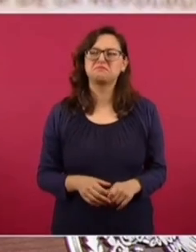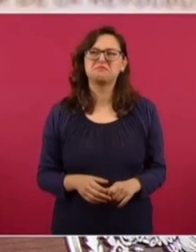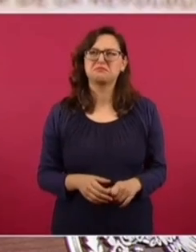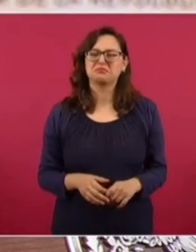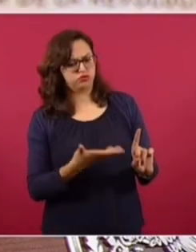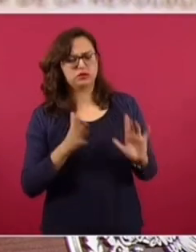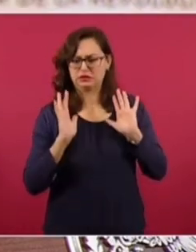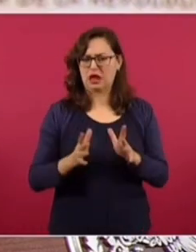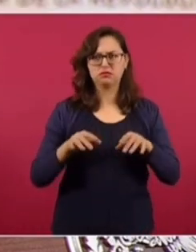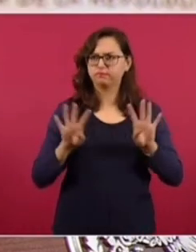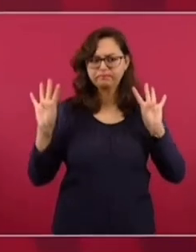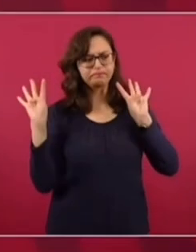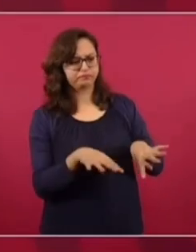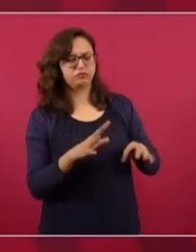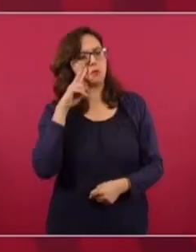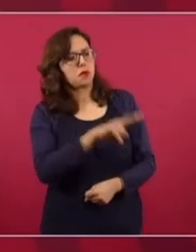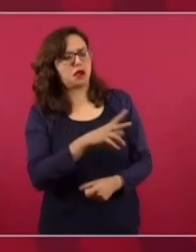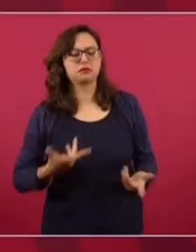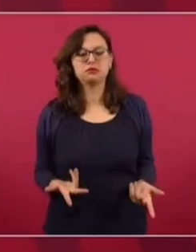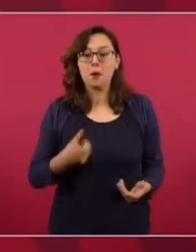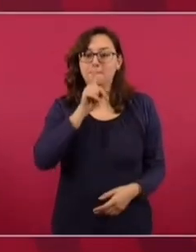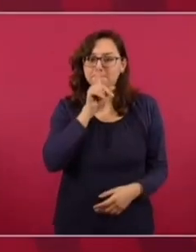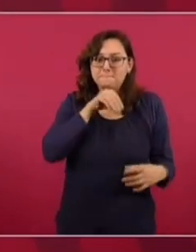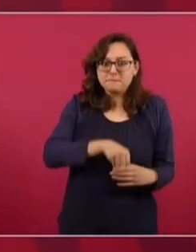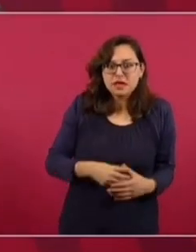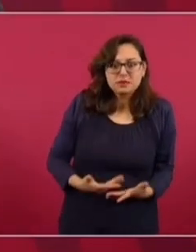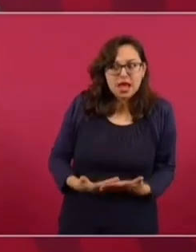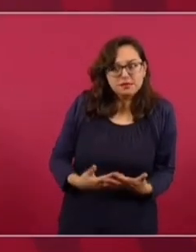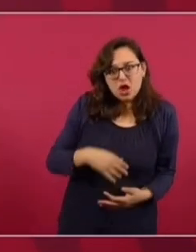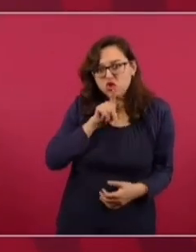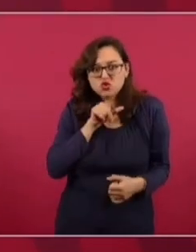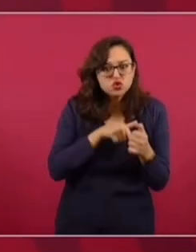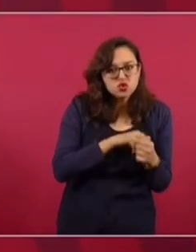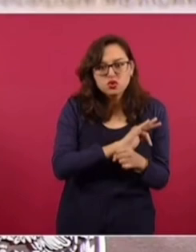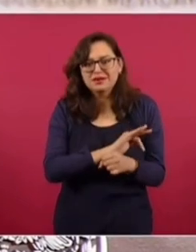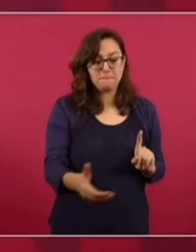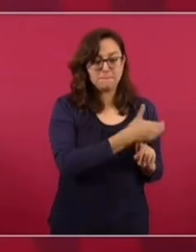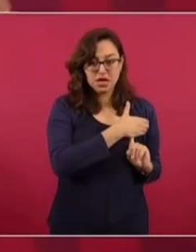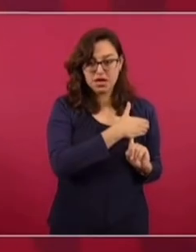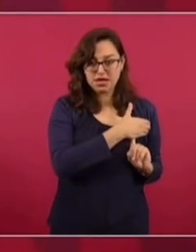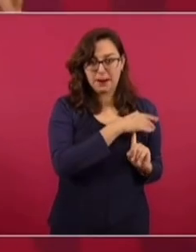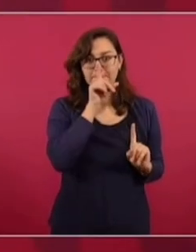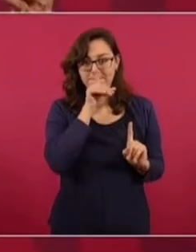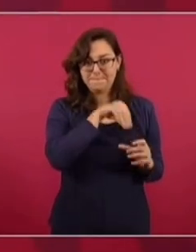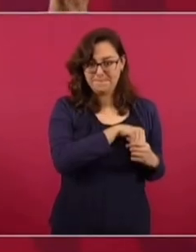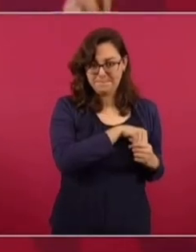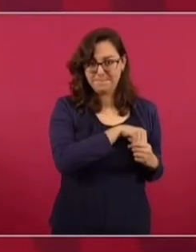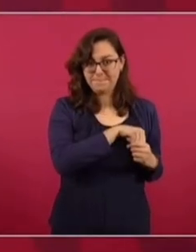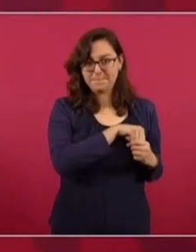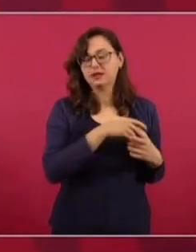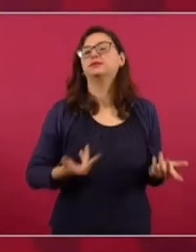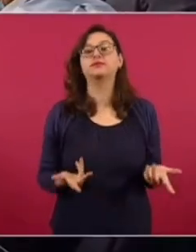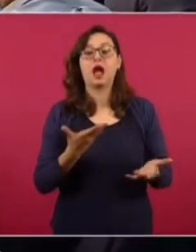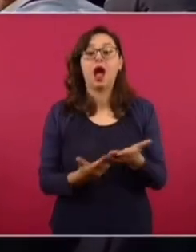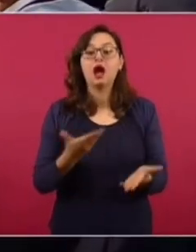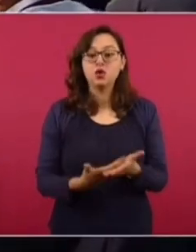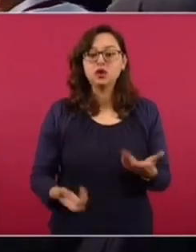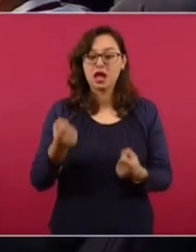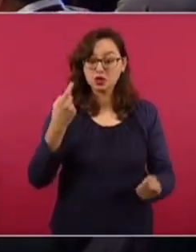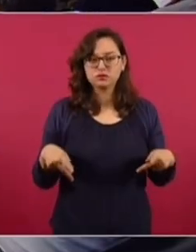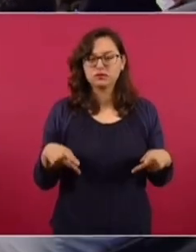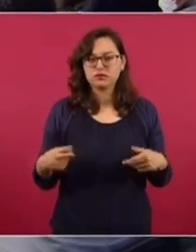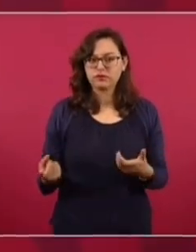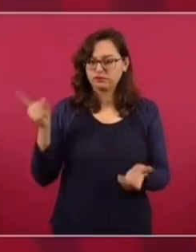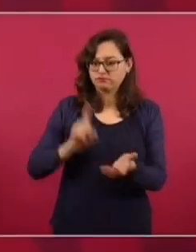Que no haya tapado, se pueda transparentar todo y que es el pueblo el que elija a los candidatos. Todavía gente cercana a nosotros no lo